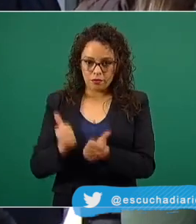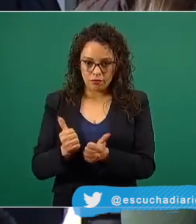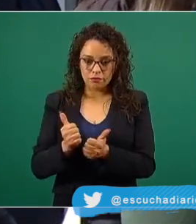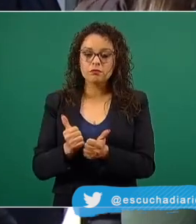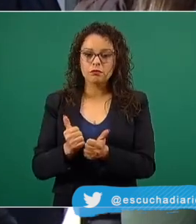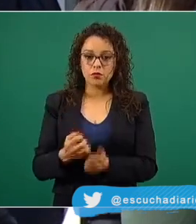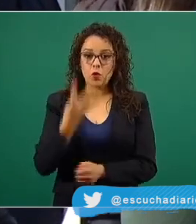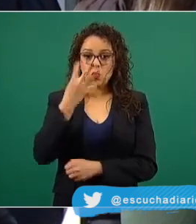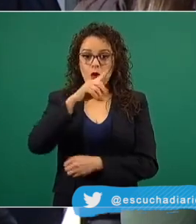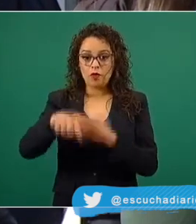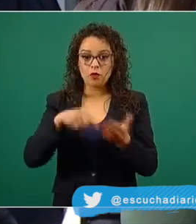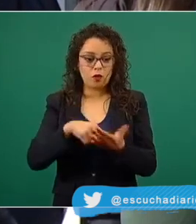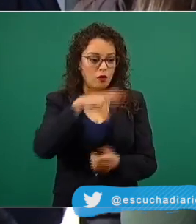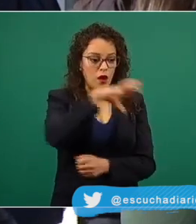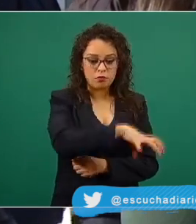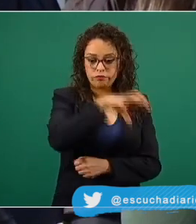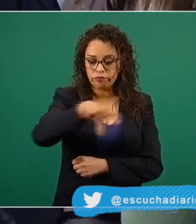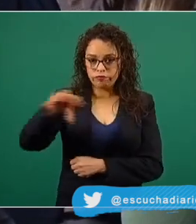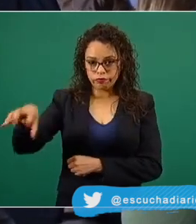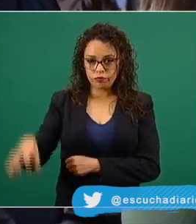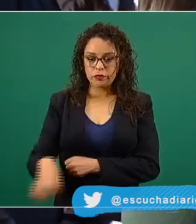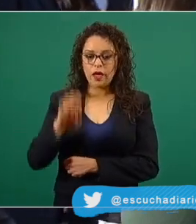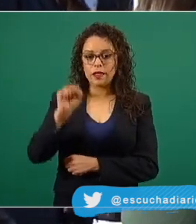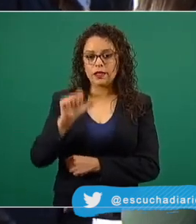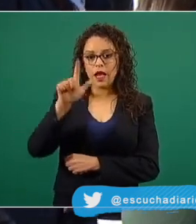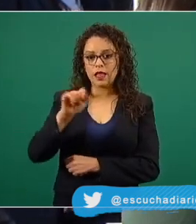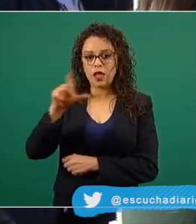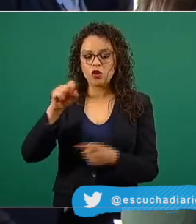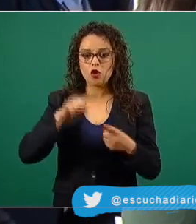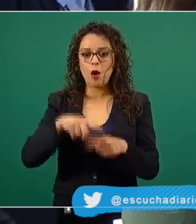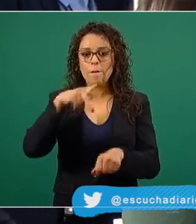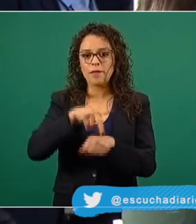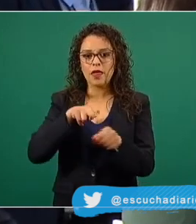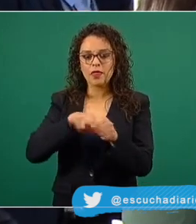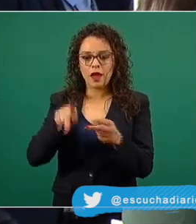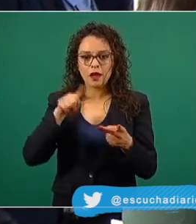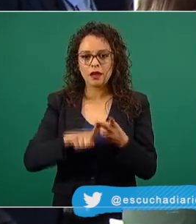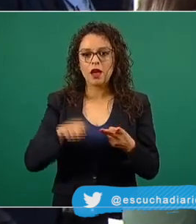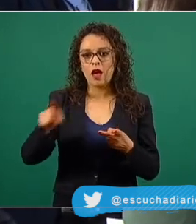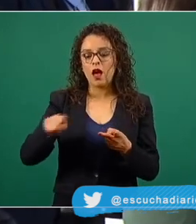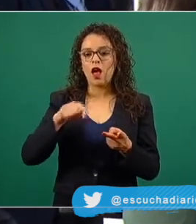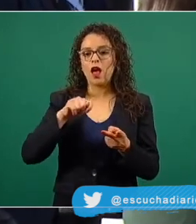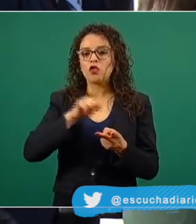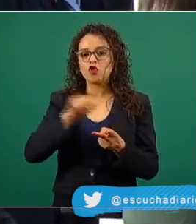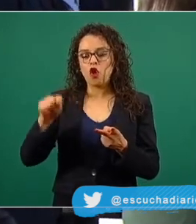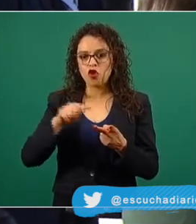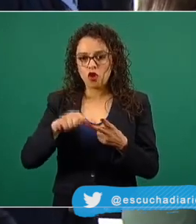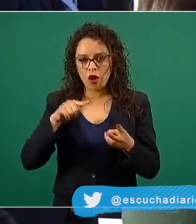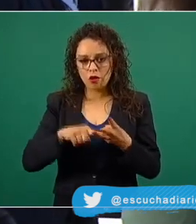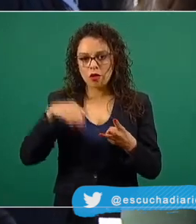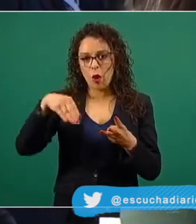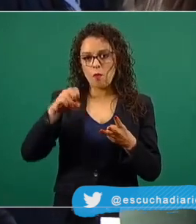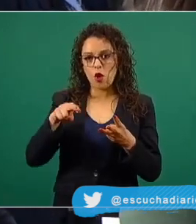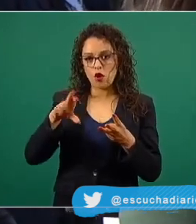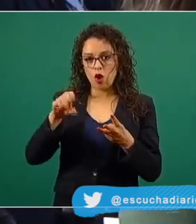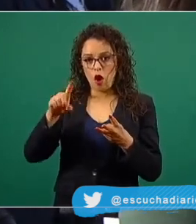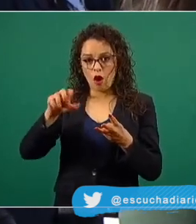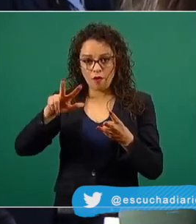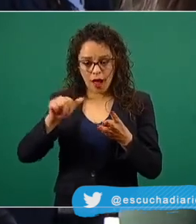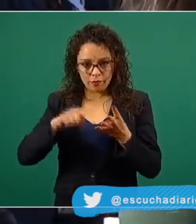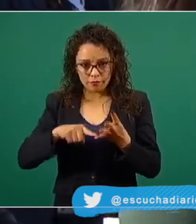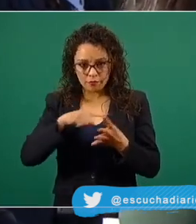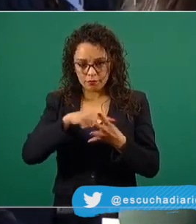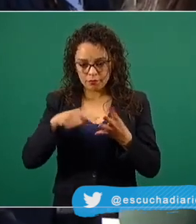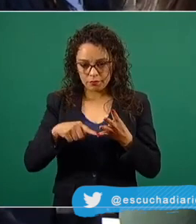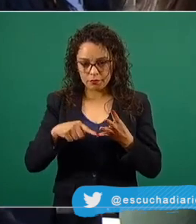cuatro sedes, Sartillo, Eranegras, Torreón y Monclova. Estas aplicaciones